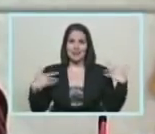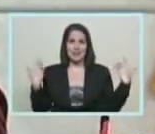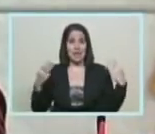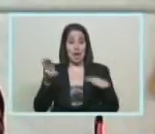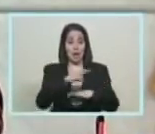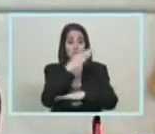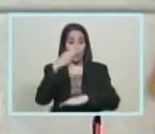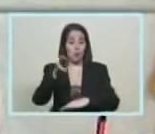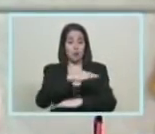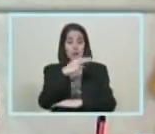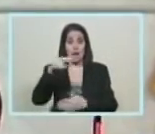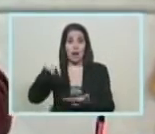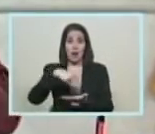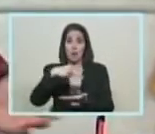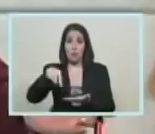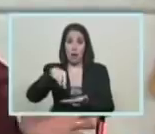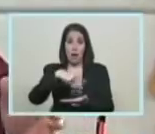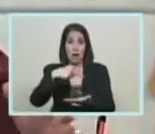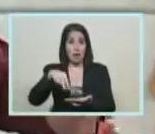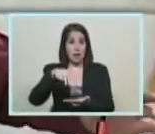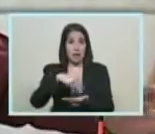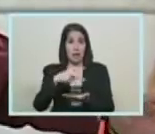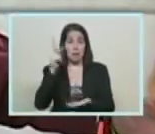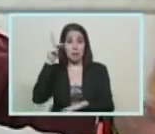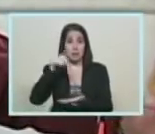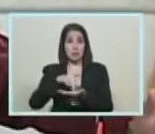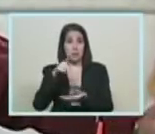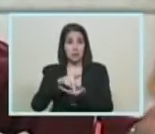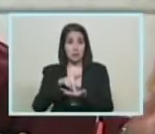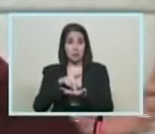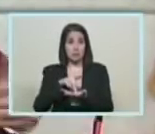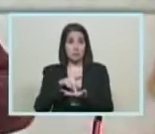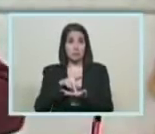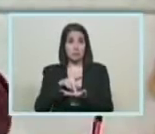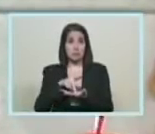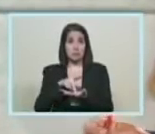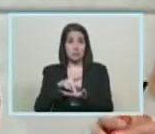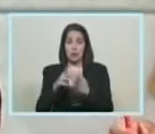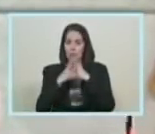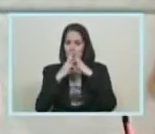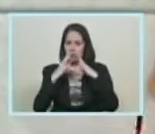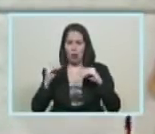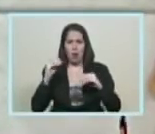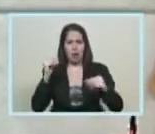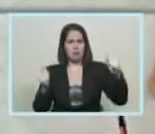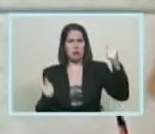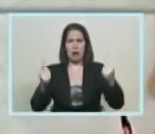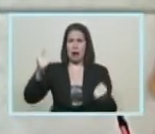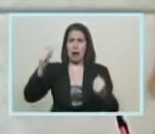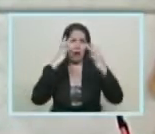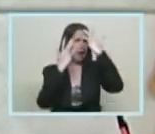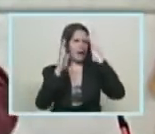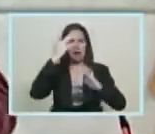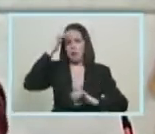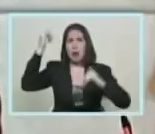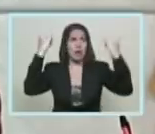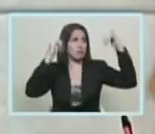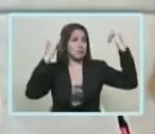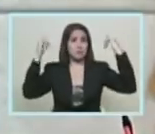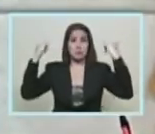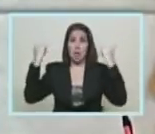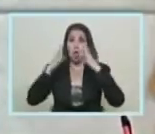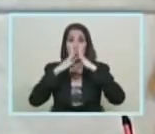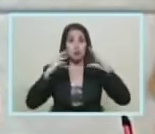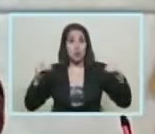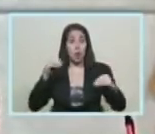música, el baile, la participación en las carrozas, caravanas a lo largo y ancho del país.